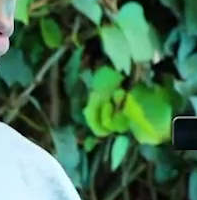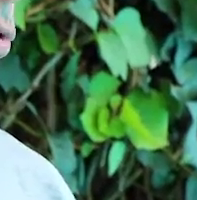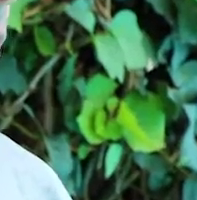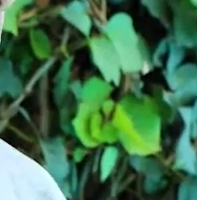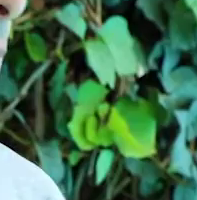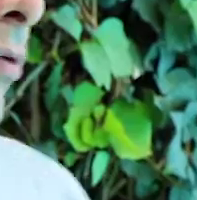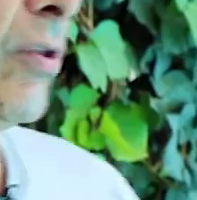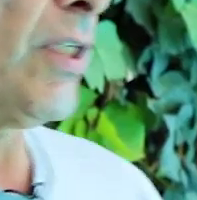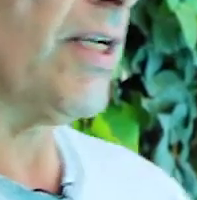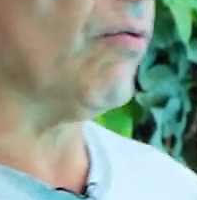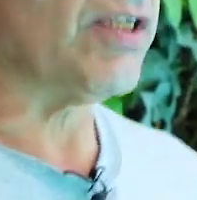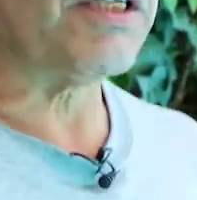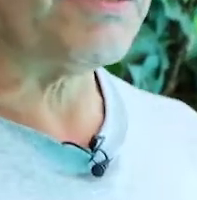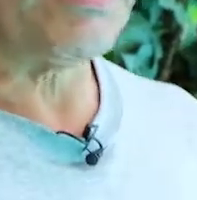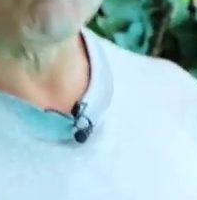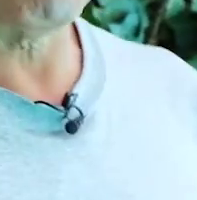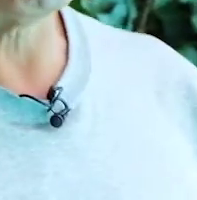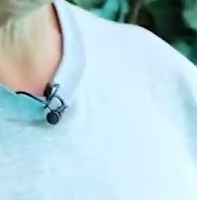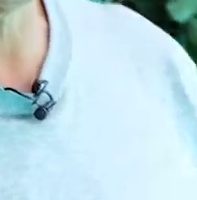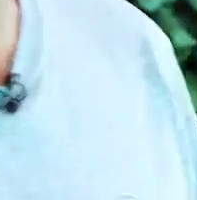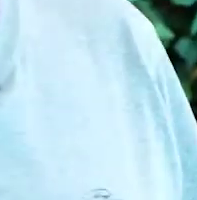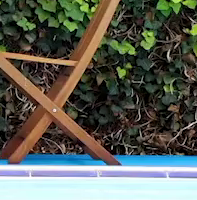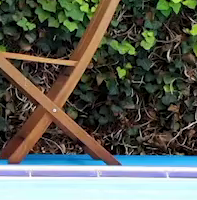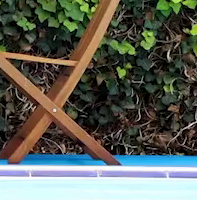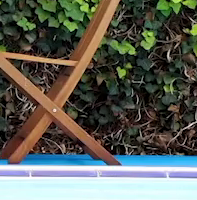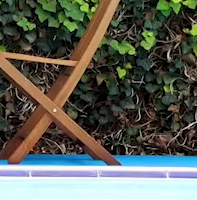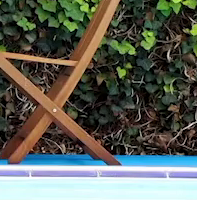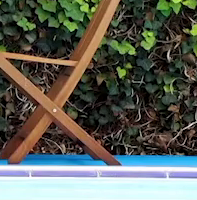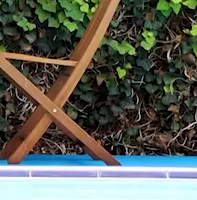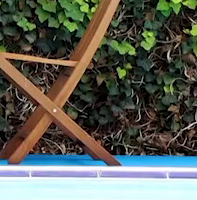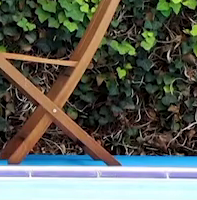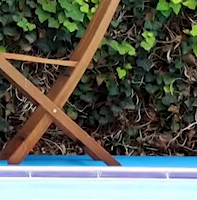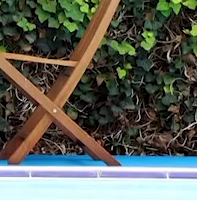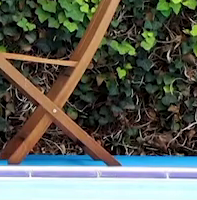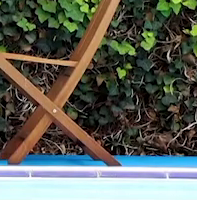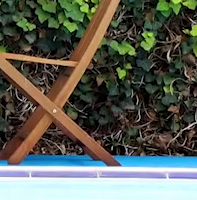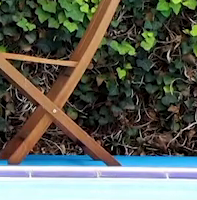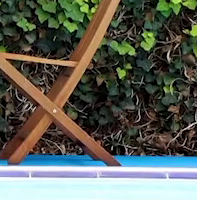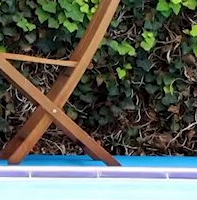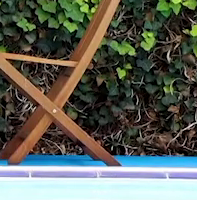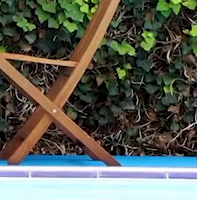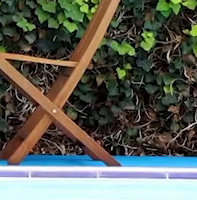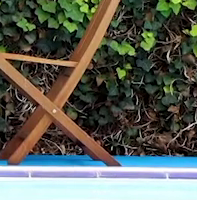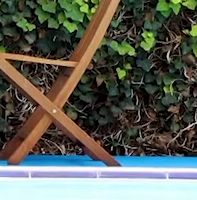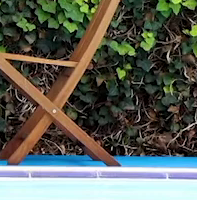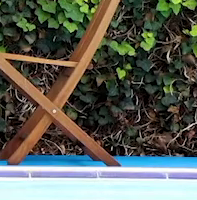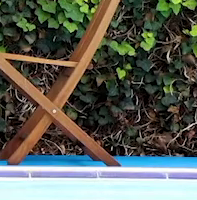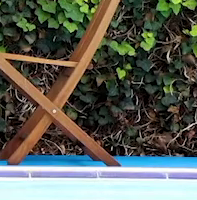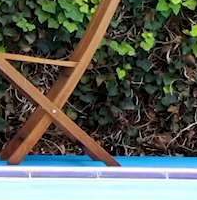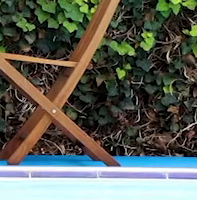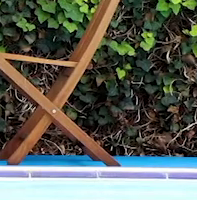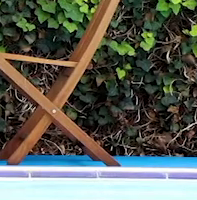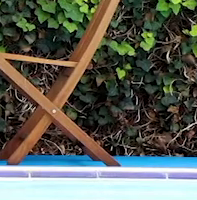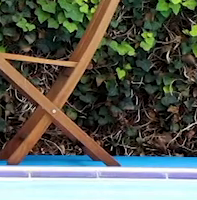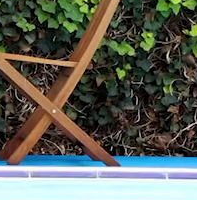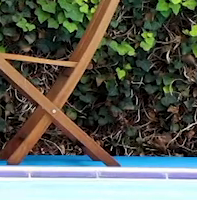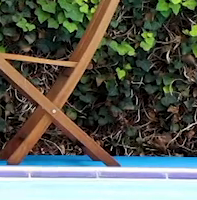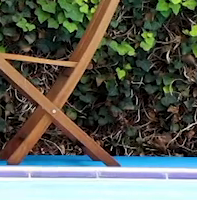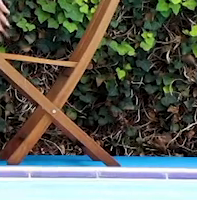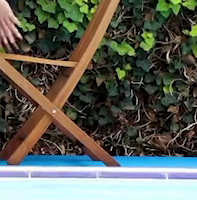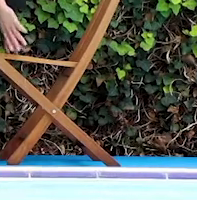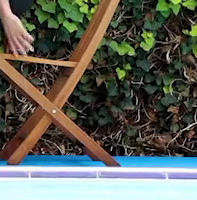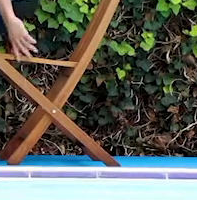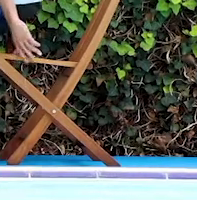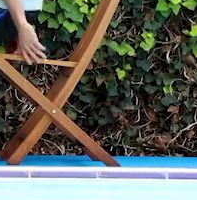podemos utilizar ya sea una silla, un bote o un banco, lo que tengas a disposición. ¿Qué vamos a hacer? Nos vamos a sentar